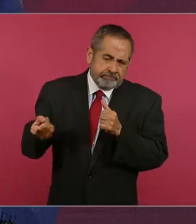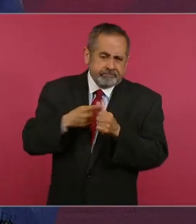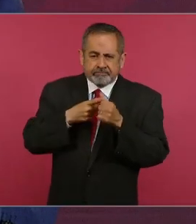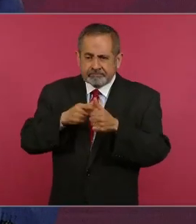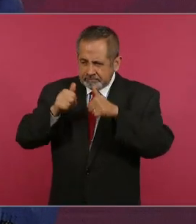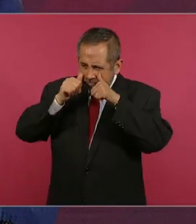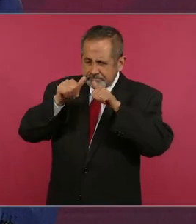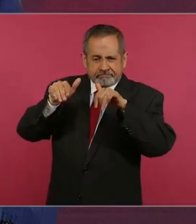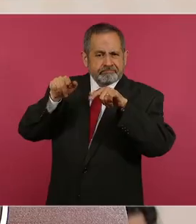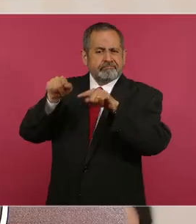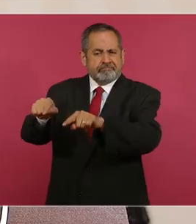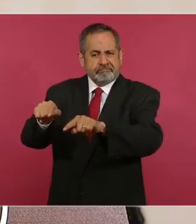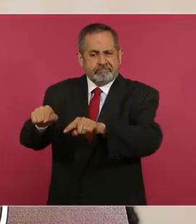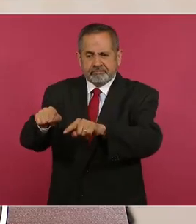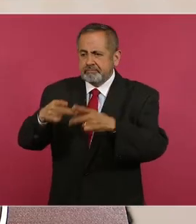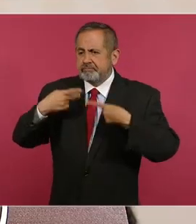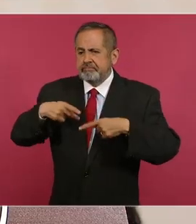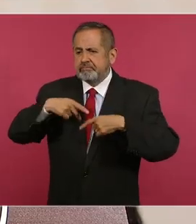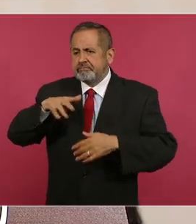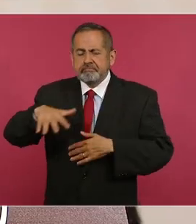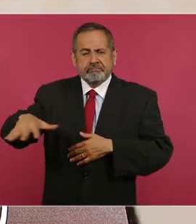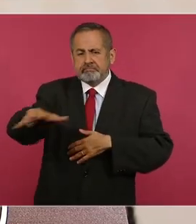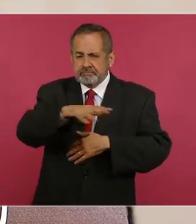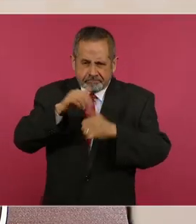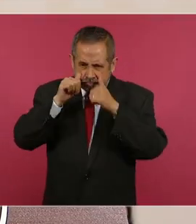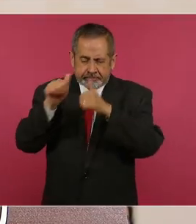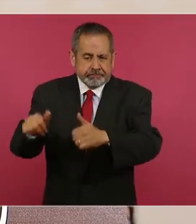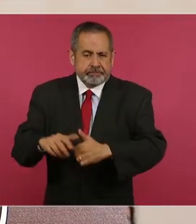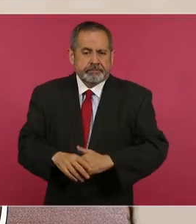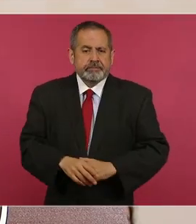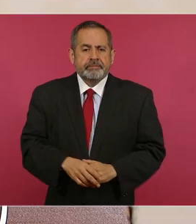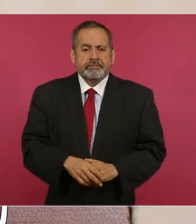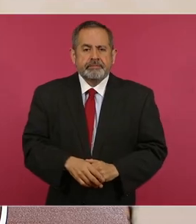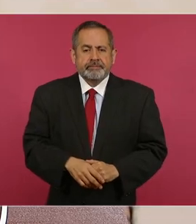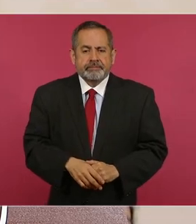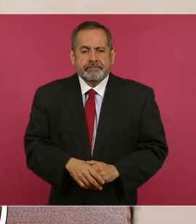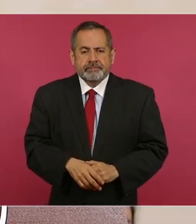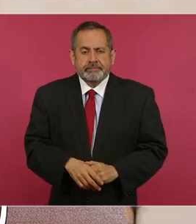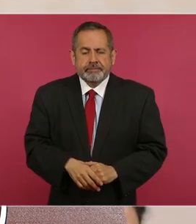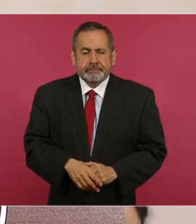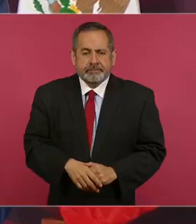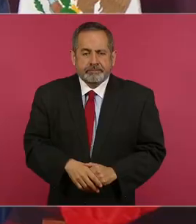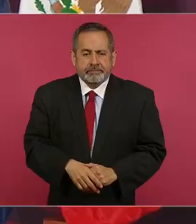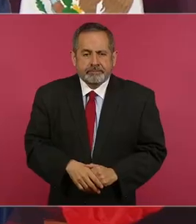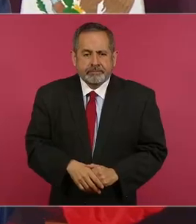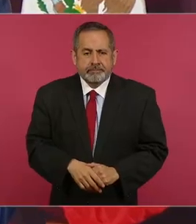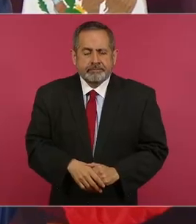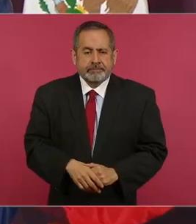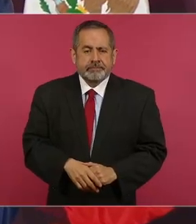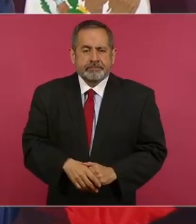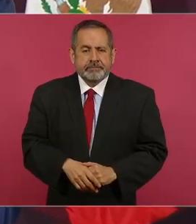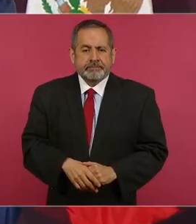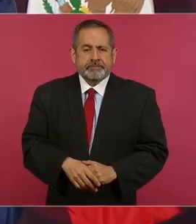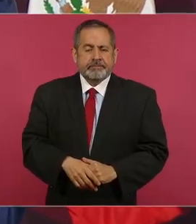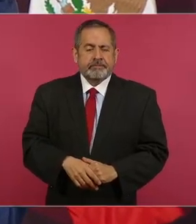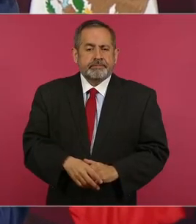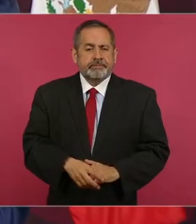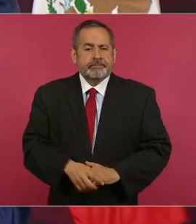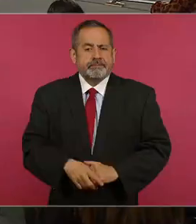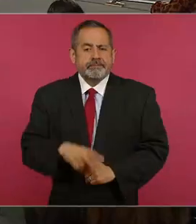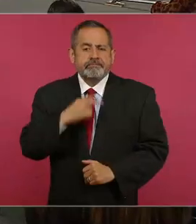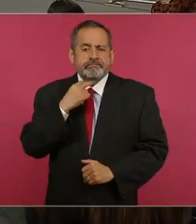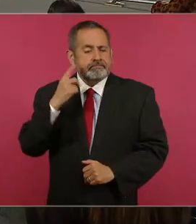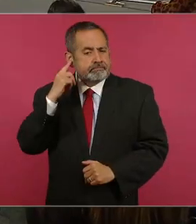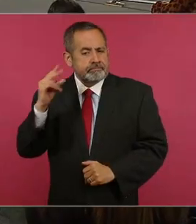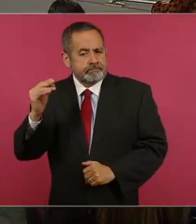al pueblo. ¿El salón de plenos puede ser el lugar ideal para que la ministra responda, ministra Norma